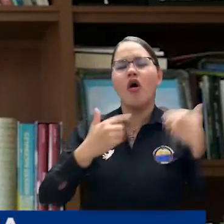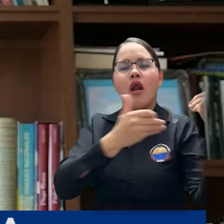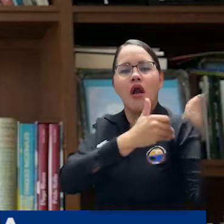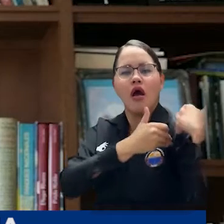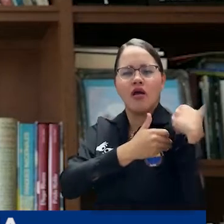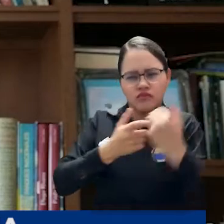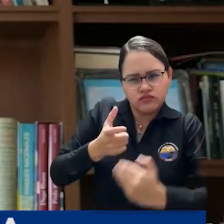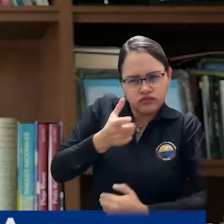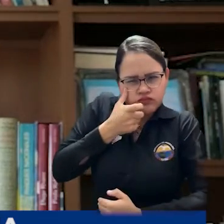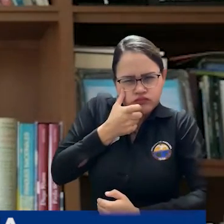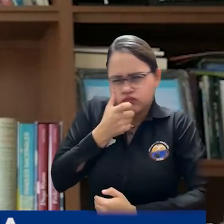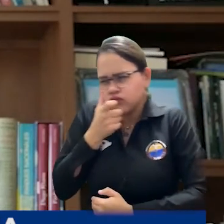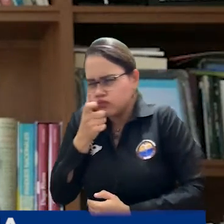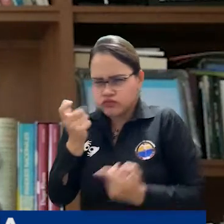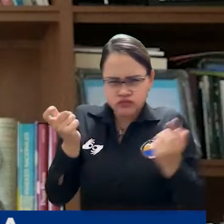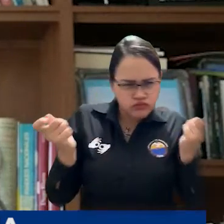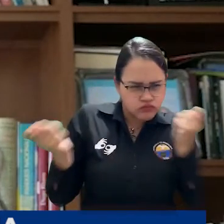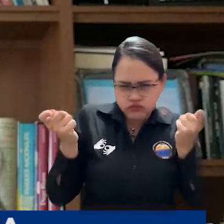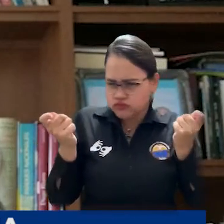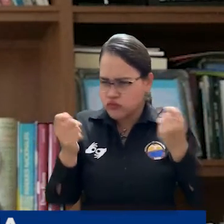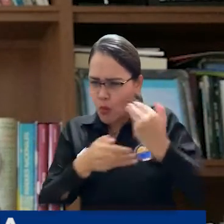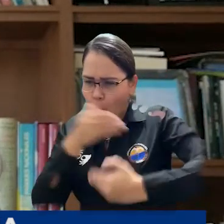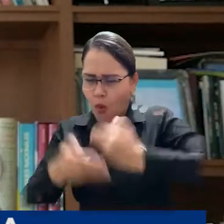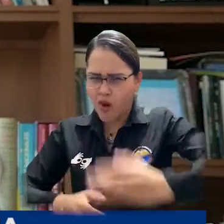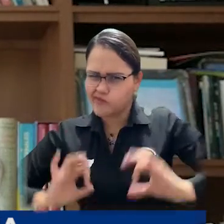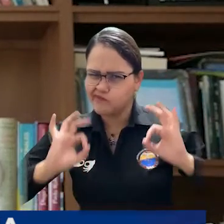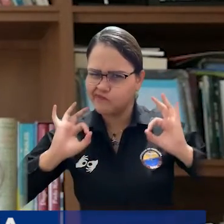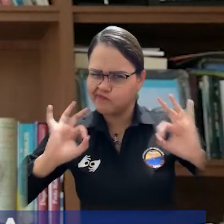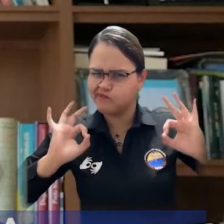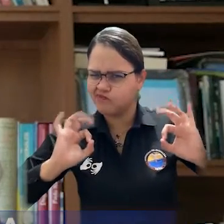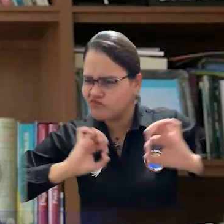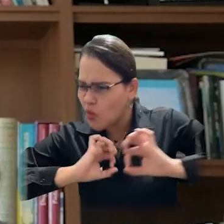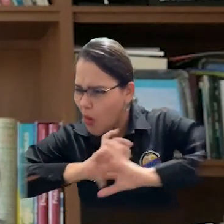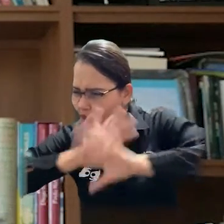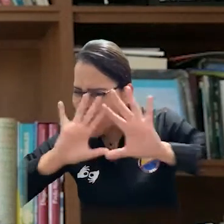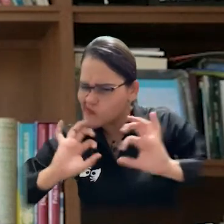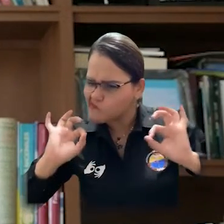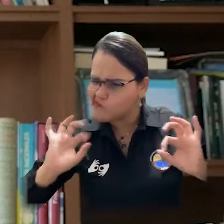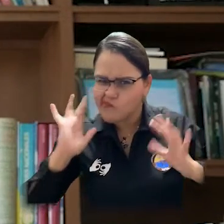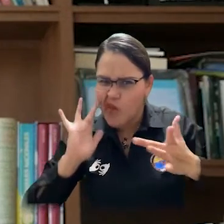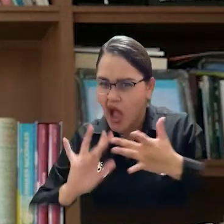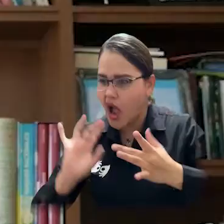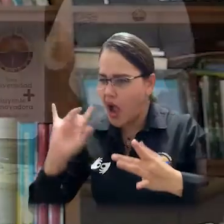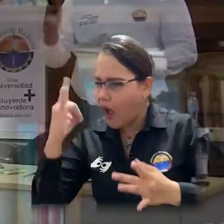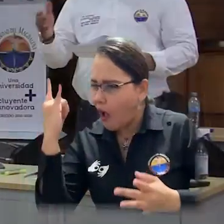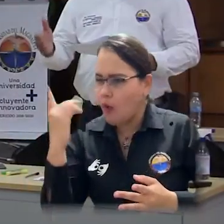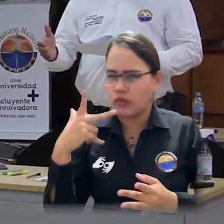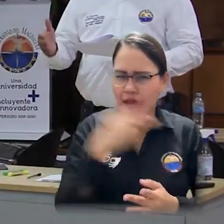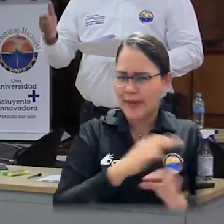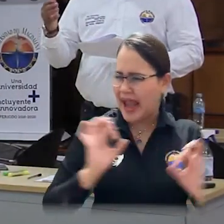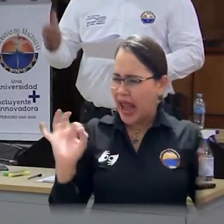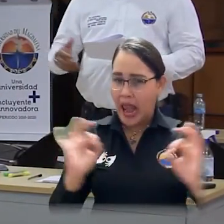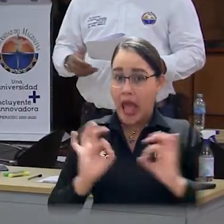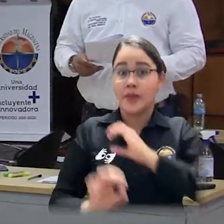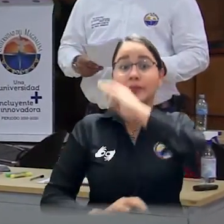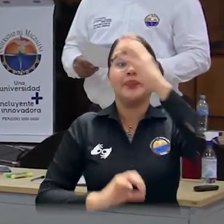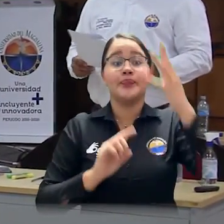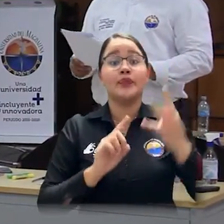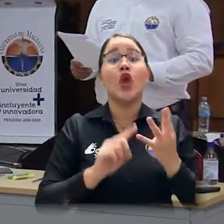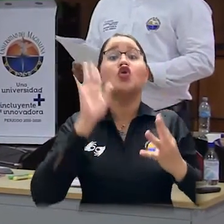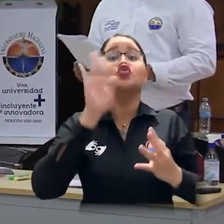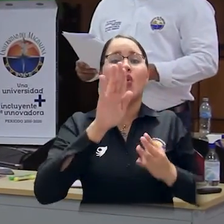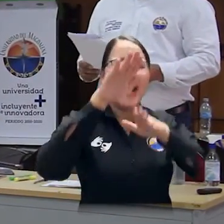vigilancia y el control de este proceso, así como también de velar porque este sea transparente. Y los representantes